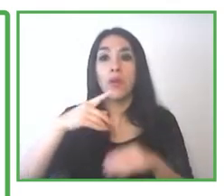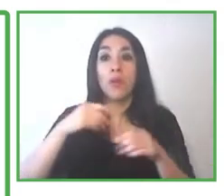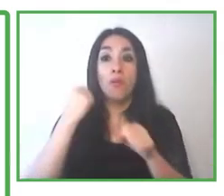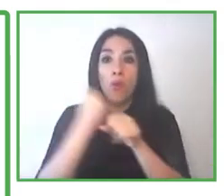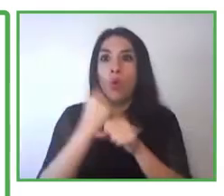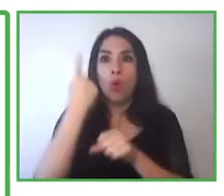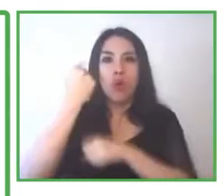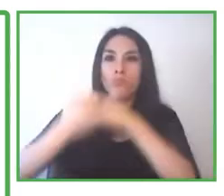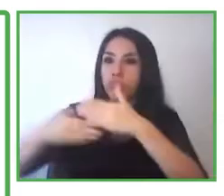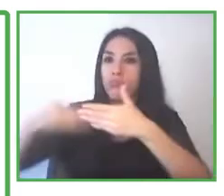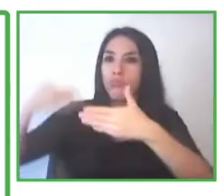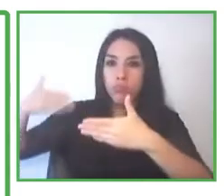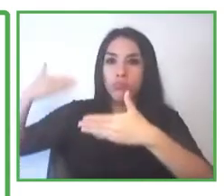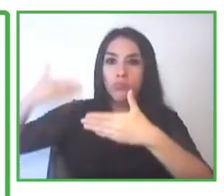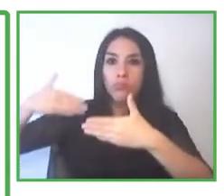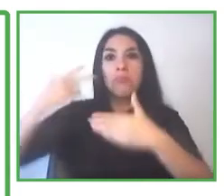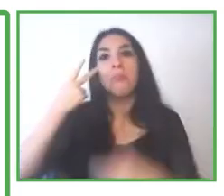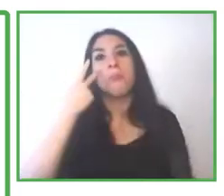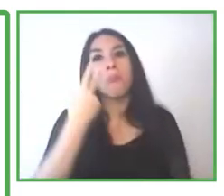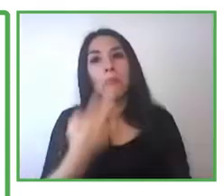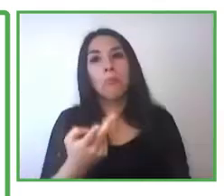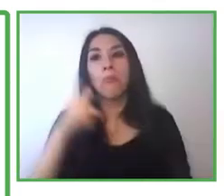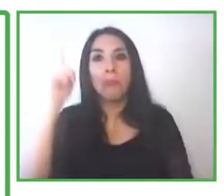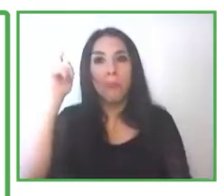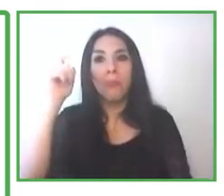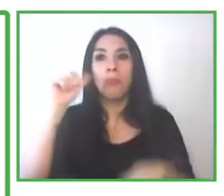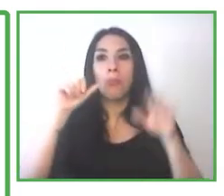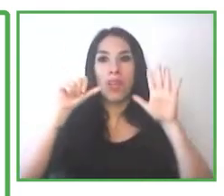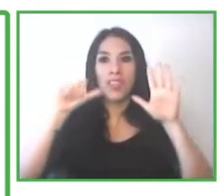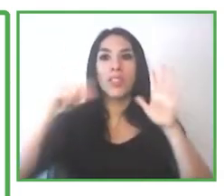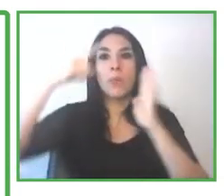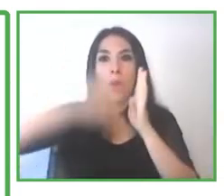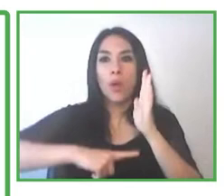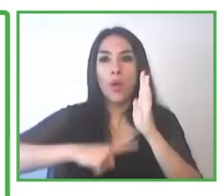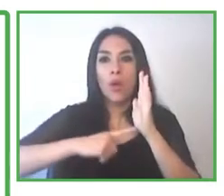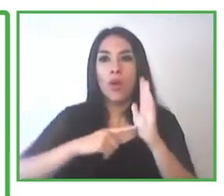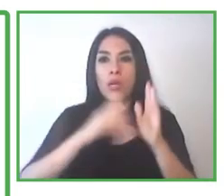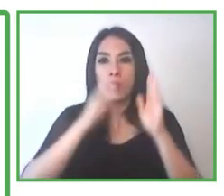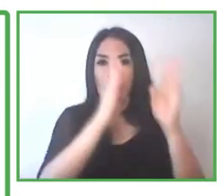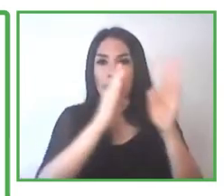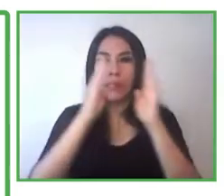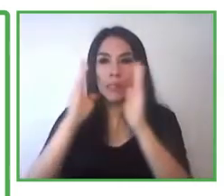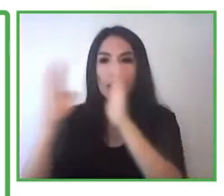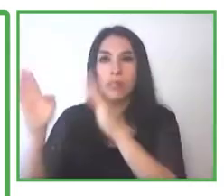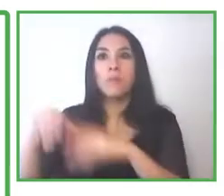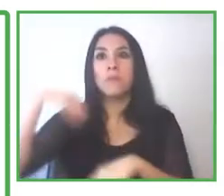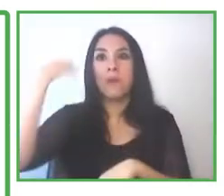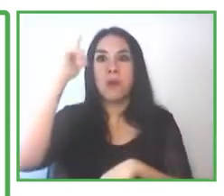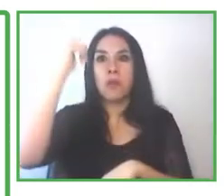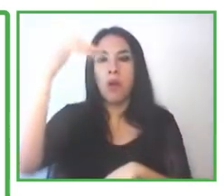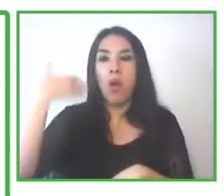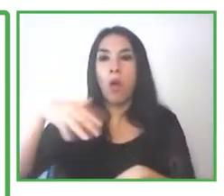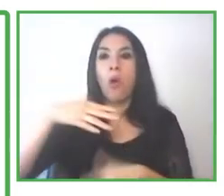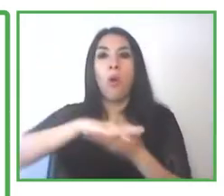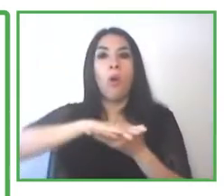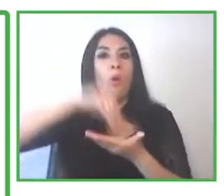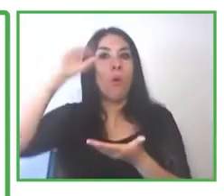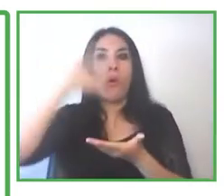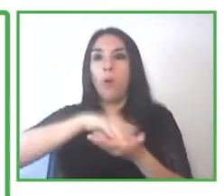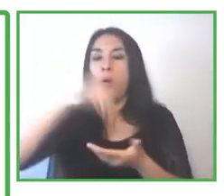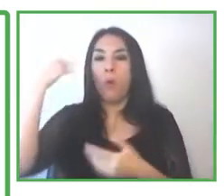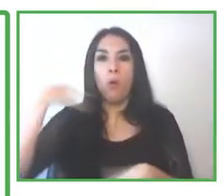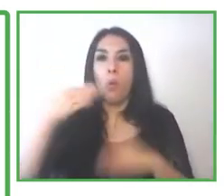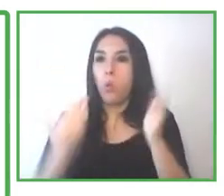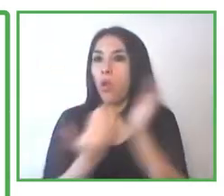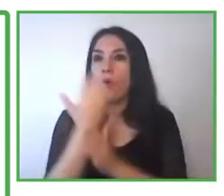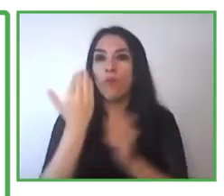al finalizar el programa, las organizaciones vuelven a sus hogares con una nueva mentalidad. Tienen necesidades, metas y